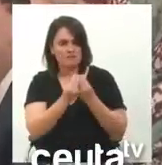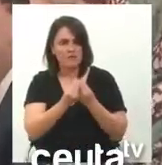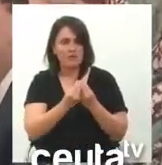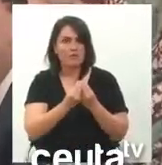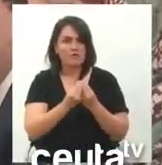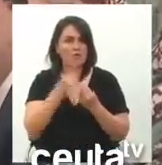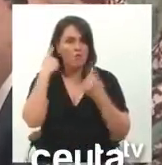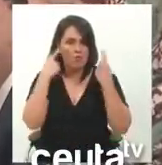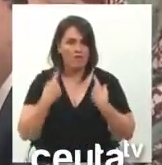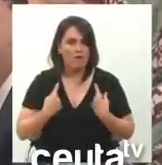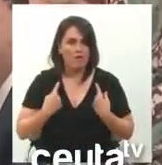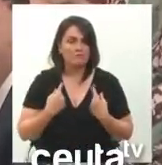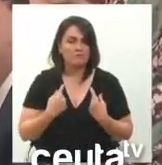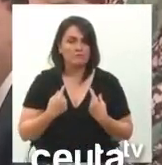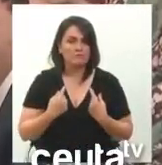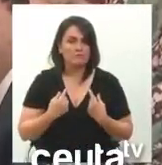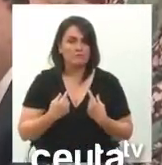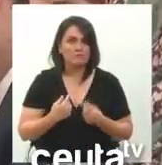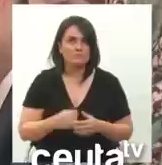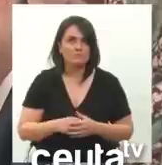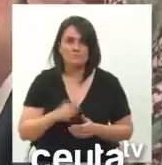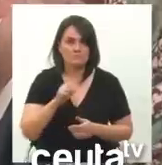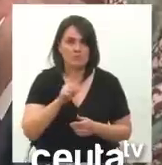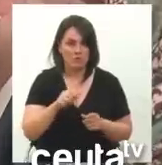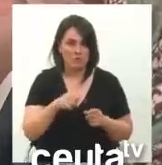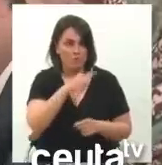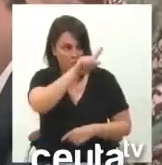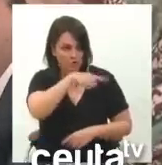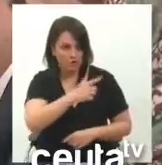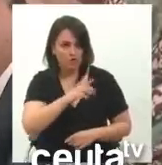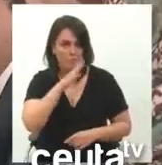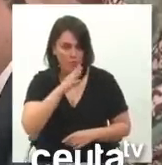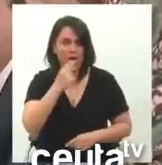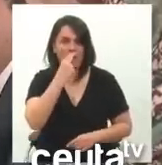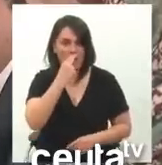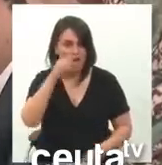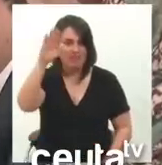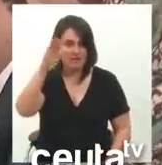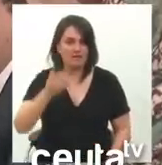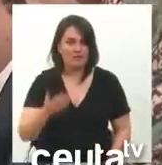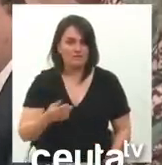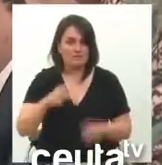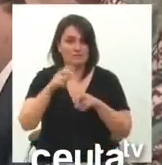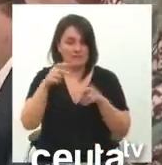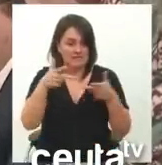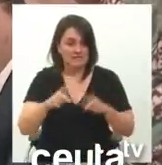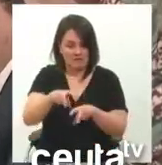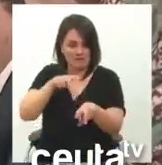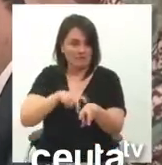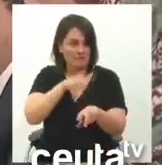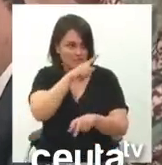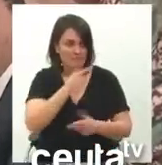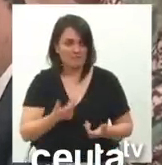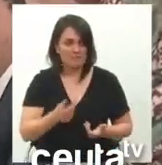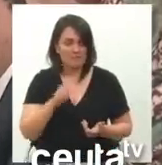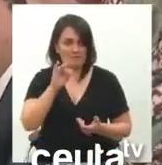resquemor con los judíos. Resquemor con los judíos lo tiene nazi que lo tiene usted sentado detrás suya que alababa a la división